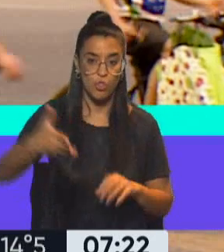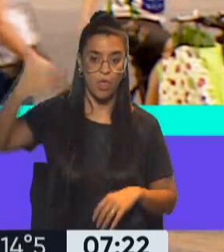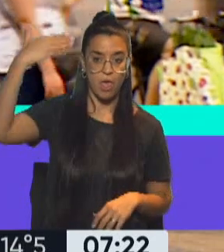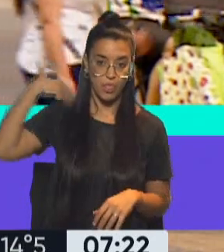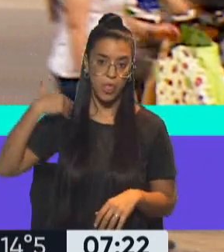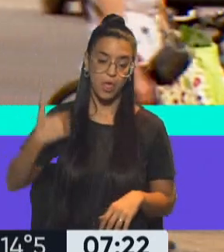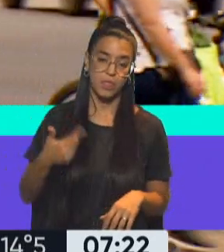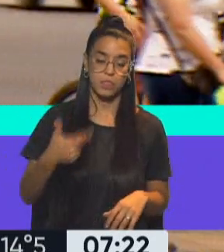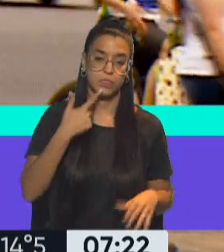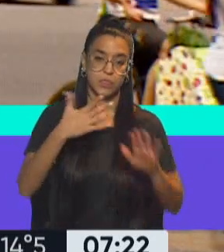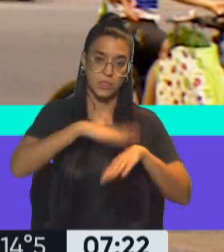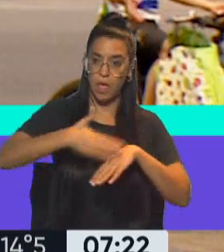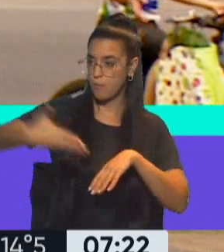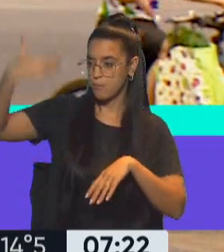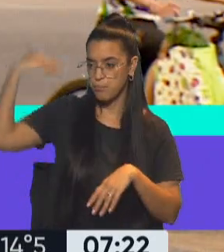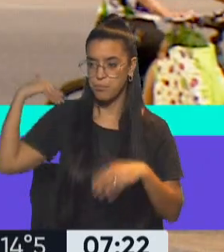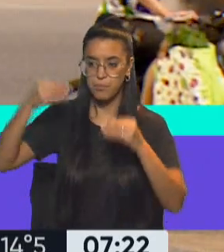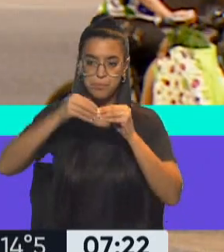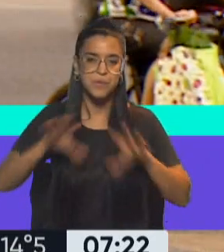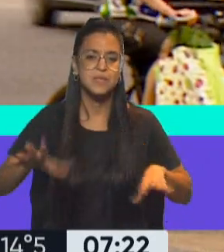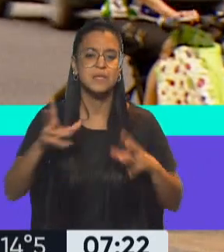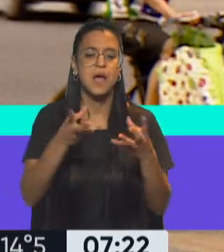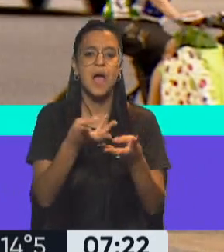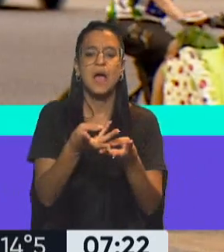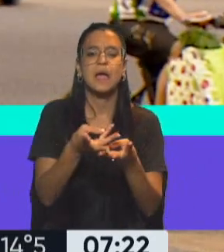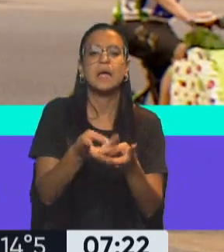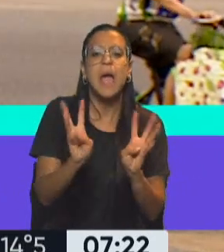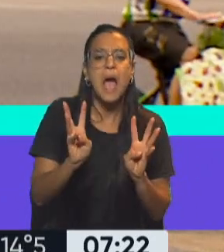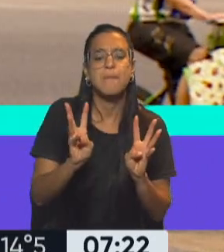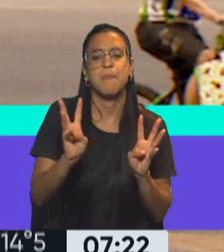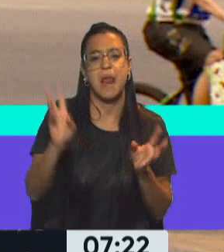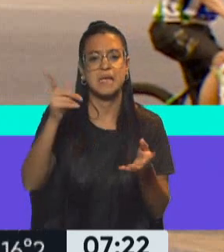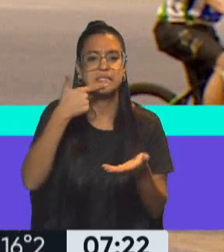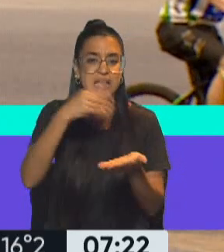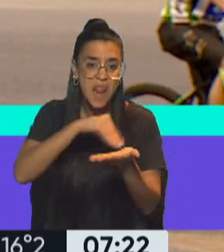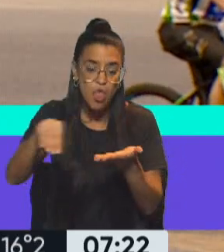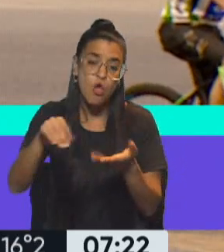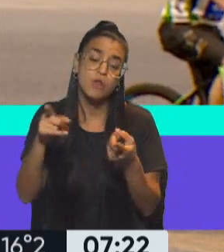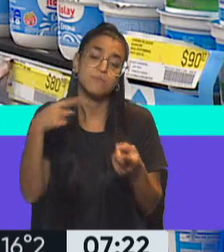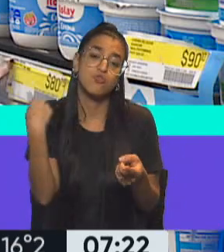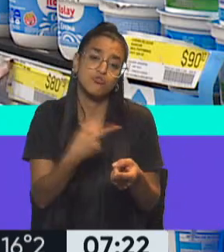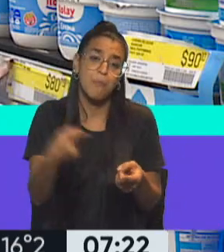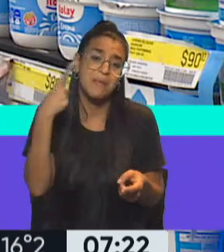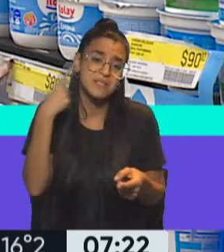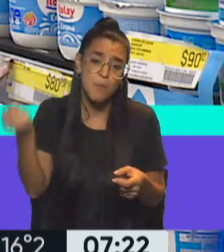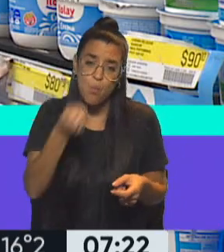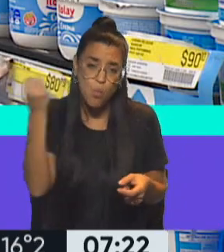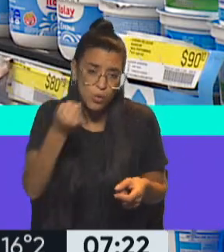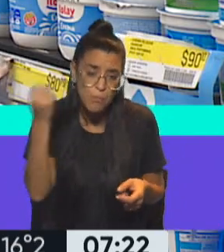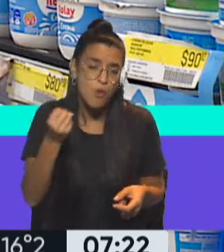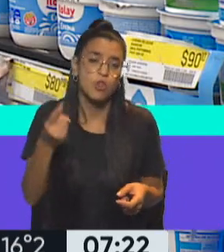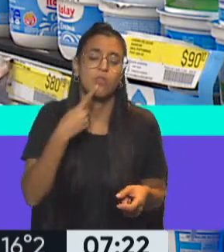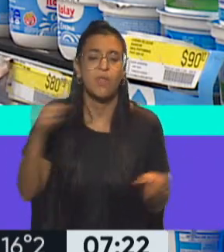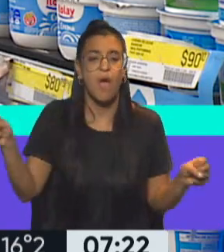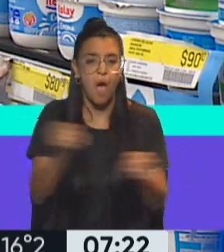un tiempo largo, ya cuando arrancó en Cámara de Senadores. Y bueno, consideramos que es fundamental que se